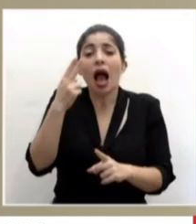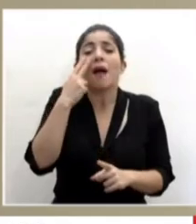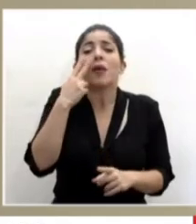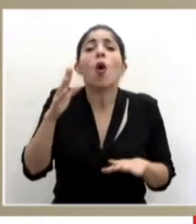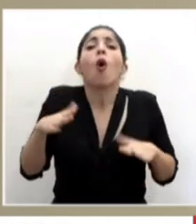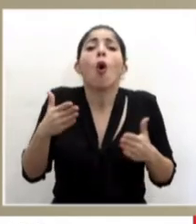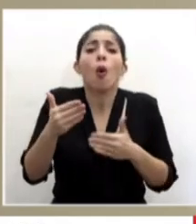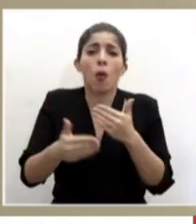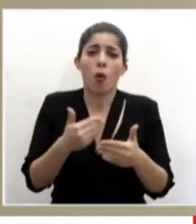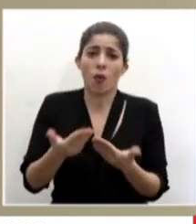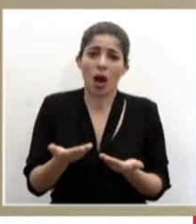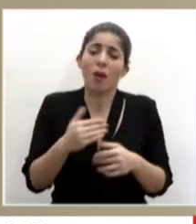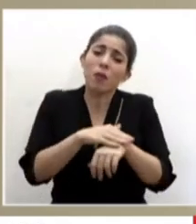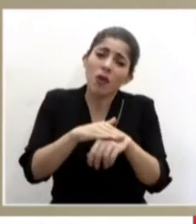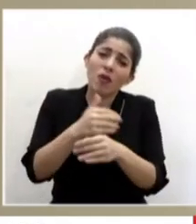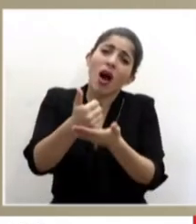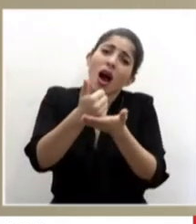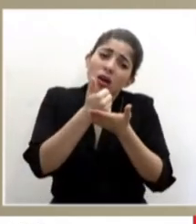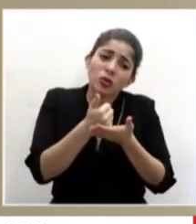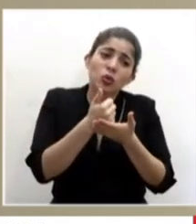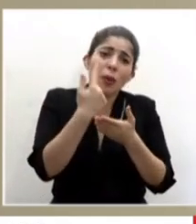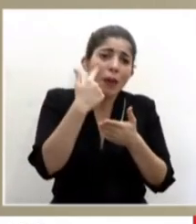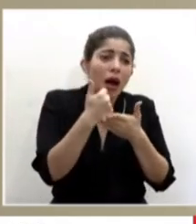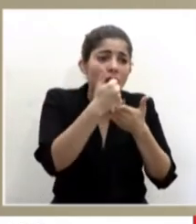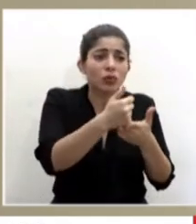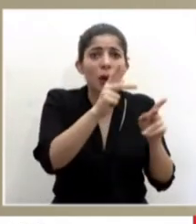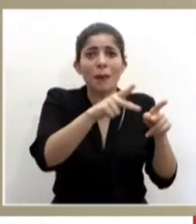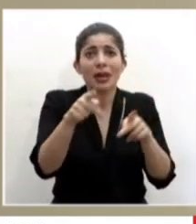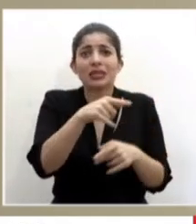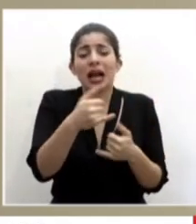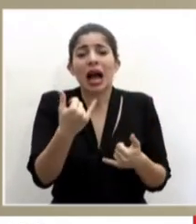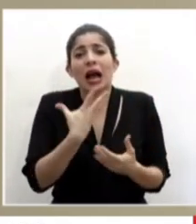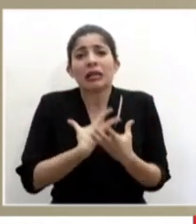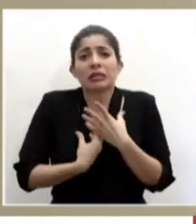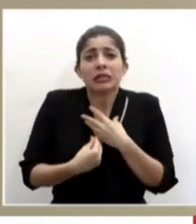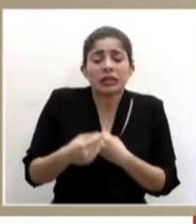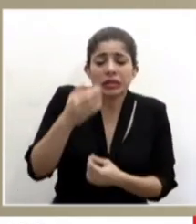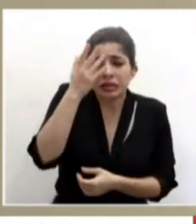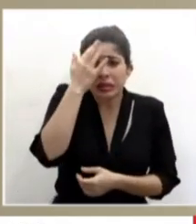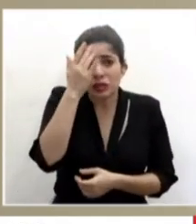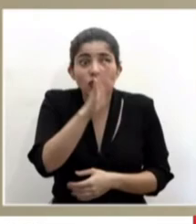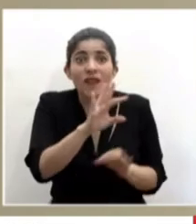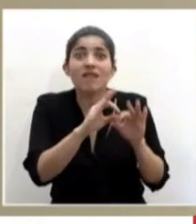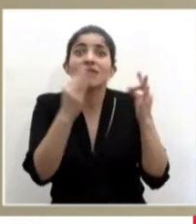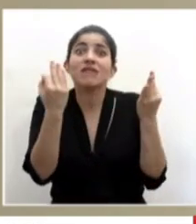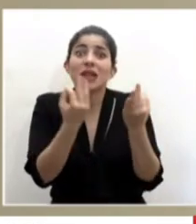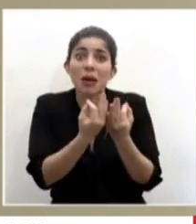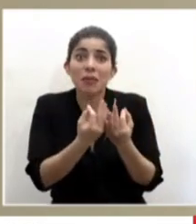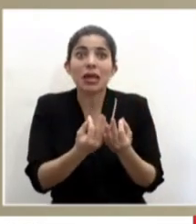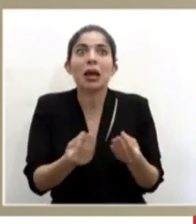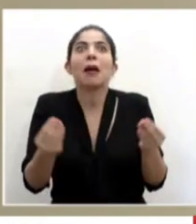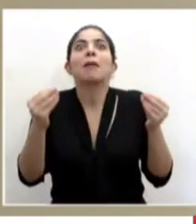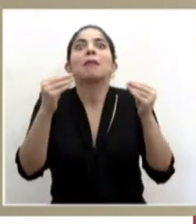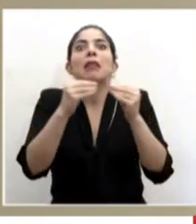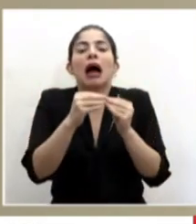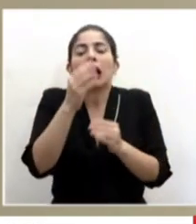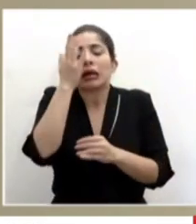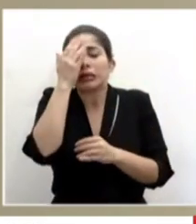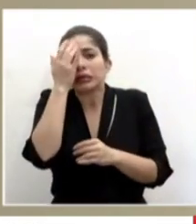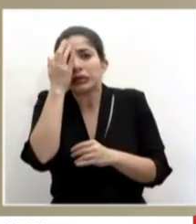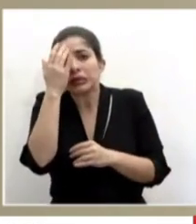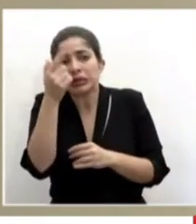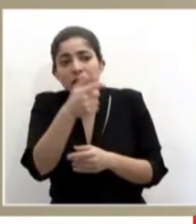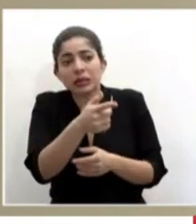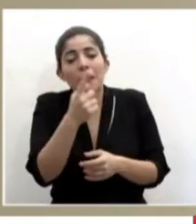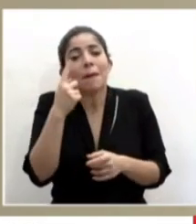Por favor, ayudemos a estas personas que están agobiadas y sus familias estarán aún más agobiadas a